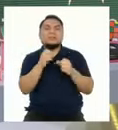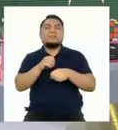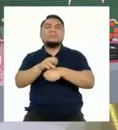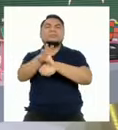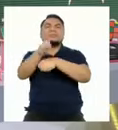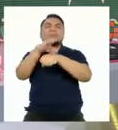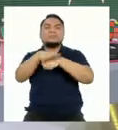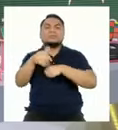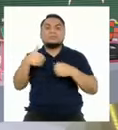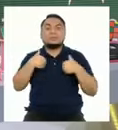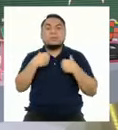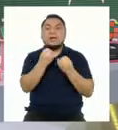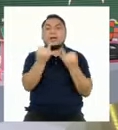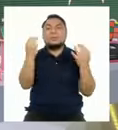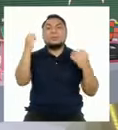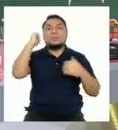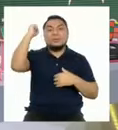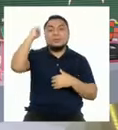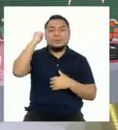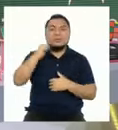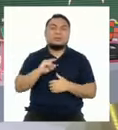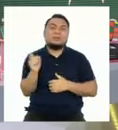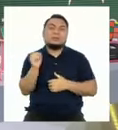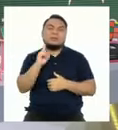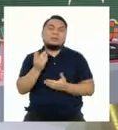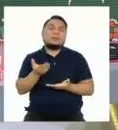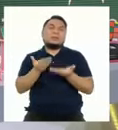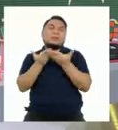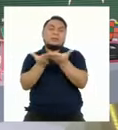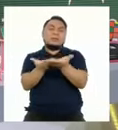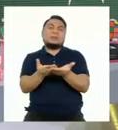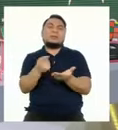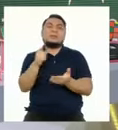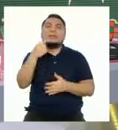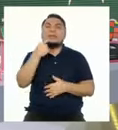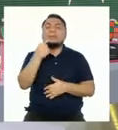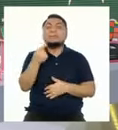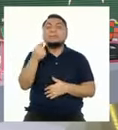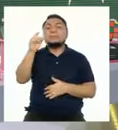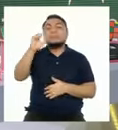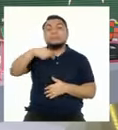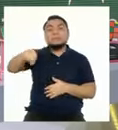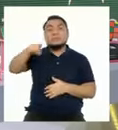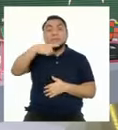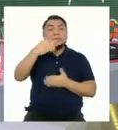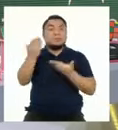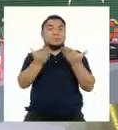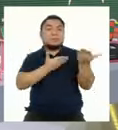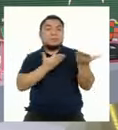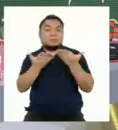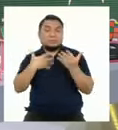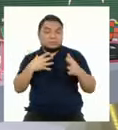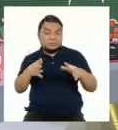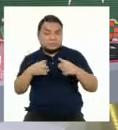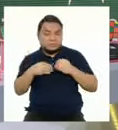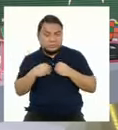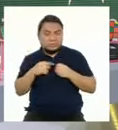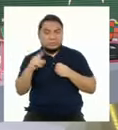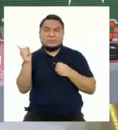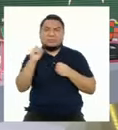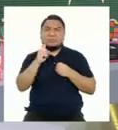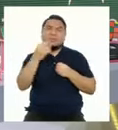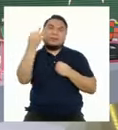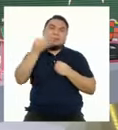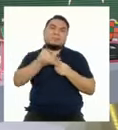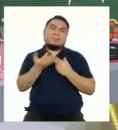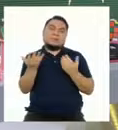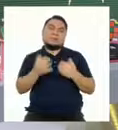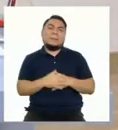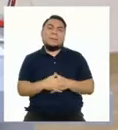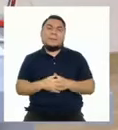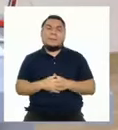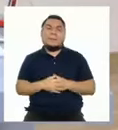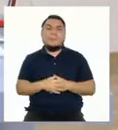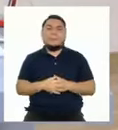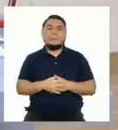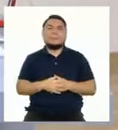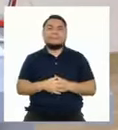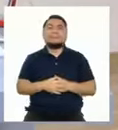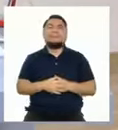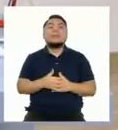me asesorarán si tengo algún derecho no garantizado o si es que la calidad de servicio que recibo no es la apropiada.